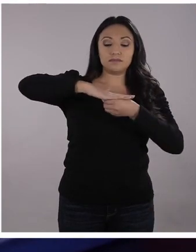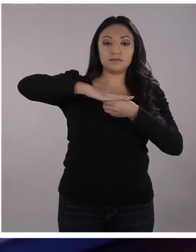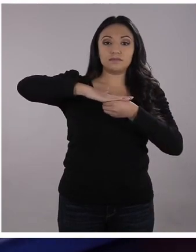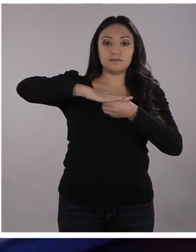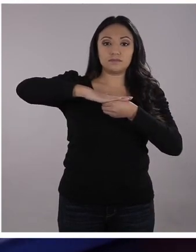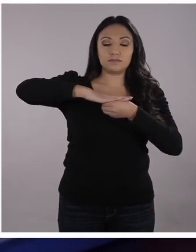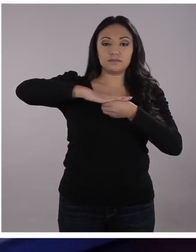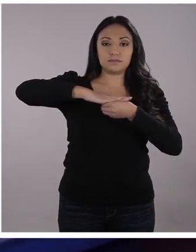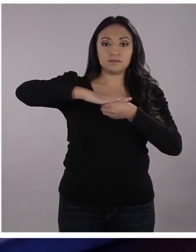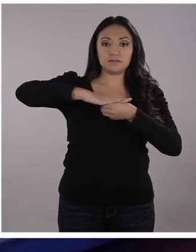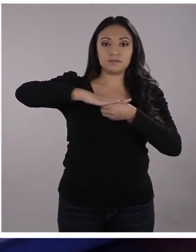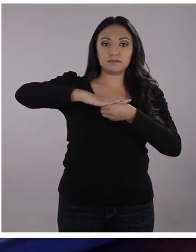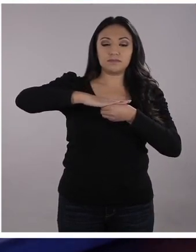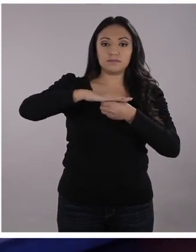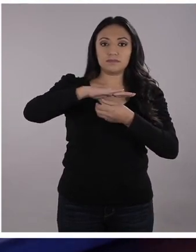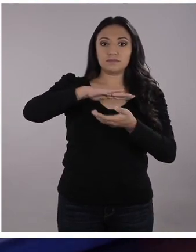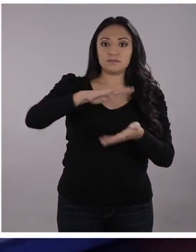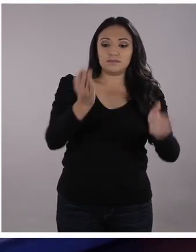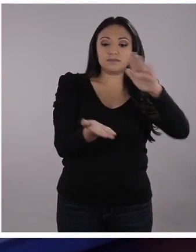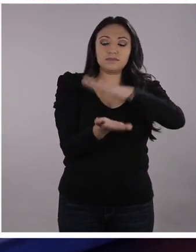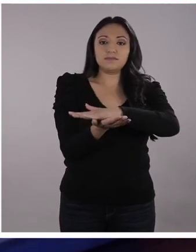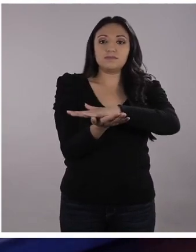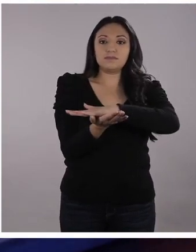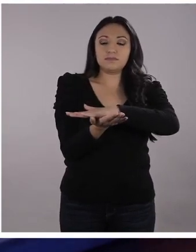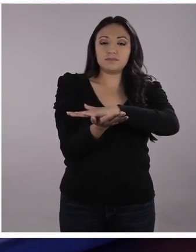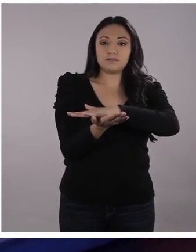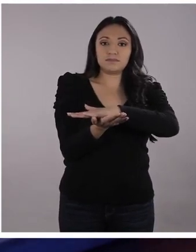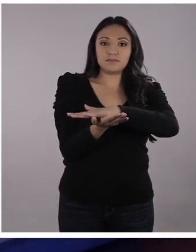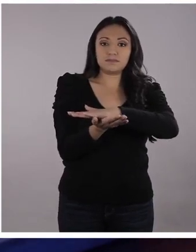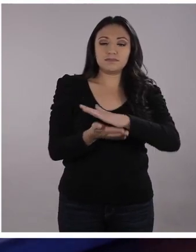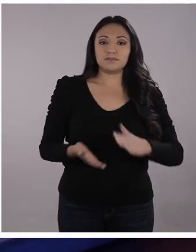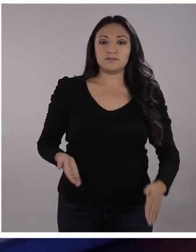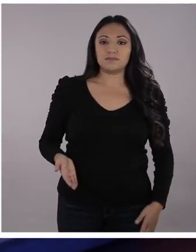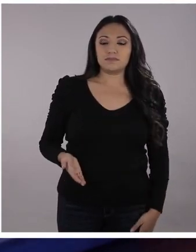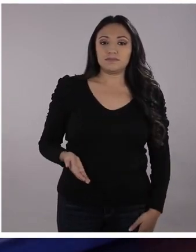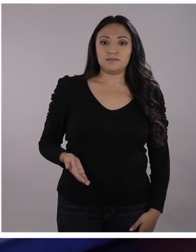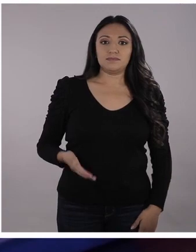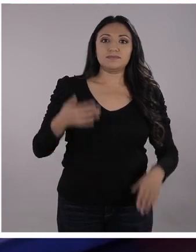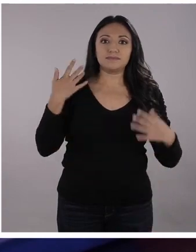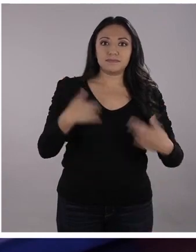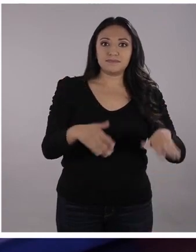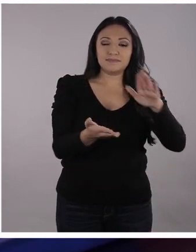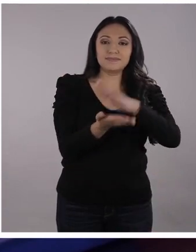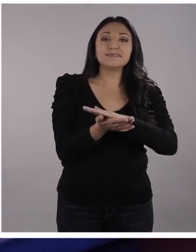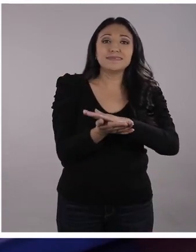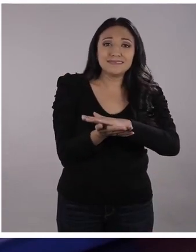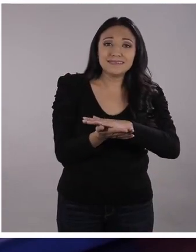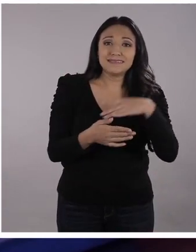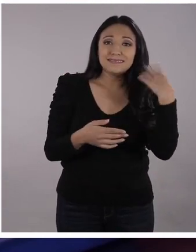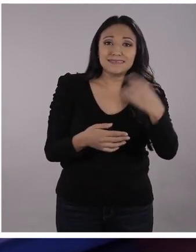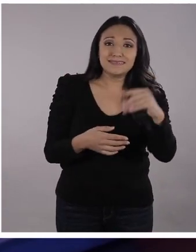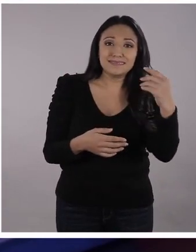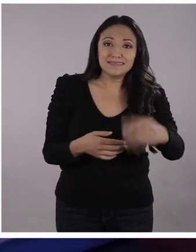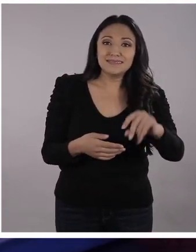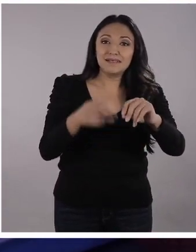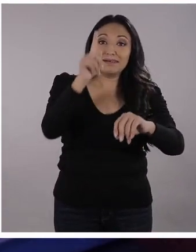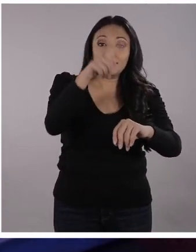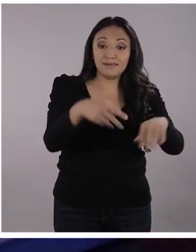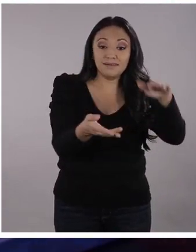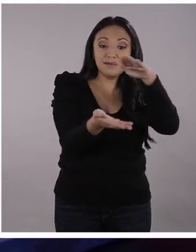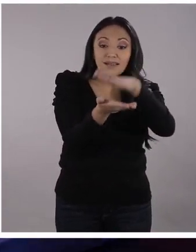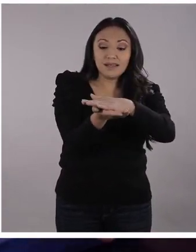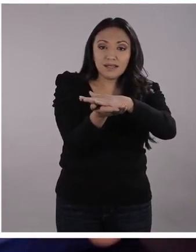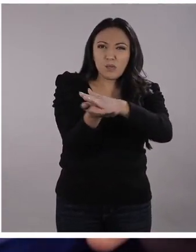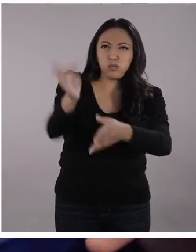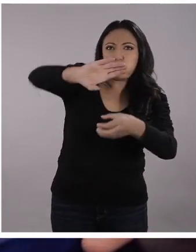ok. Ok. Colócalo bien y luego damos la vuelta al vaso para colocarlo sobre el vaso de agua fría. Uy, esto va a ser